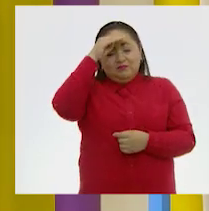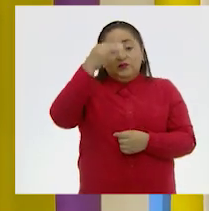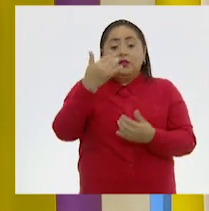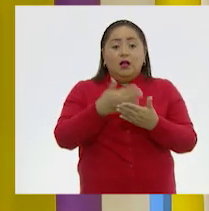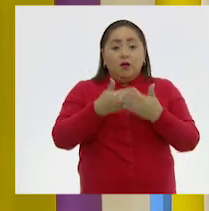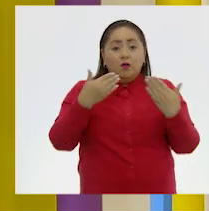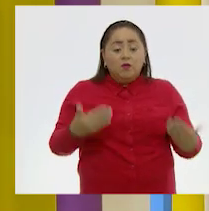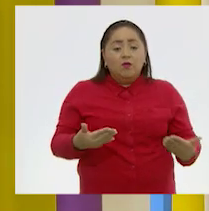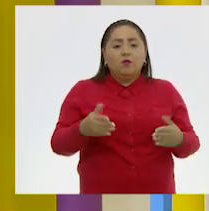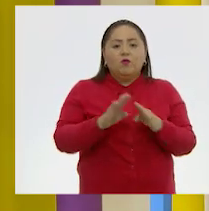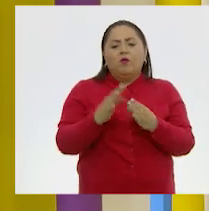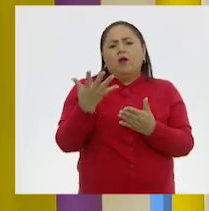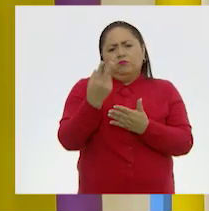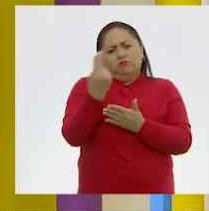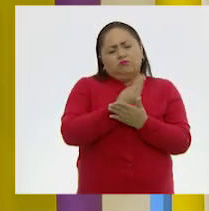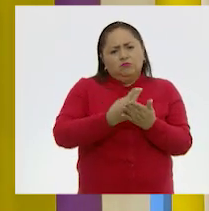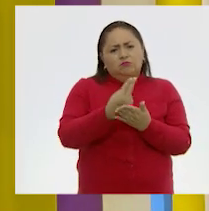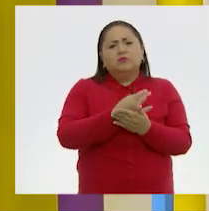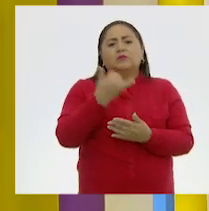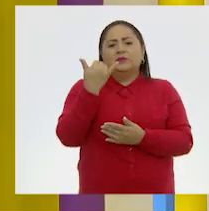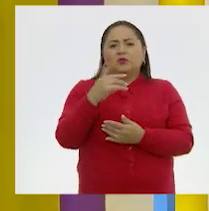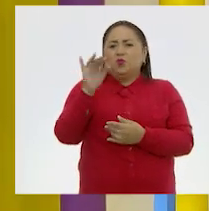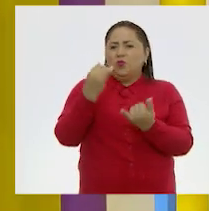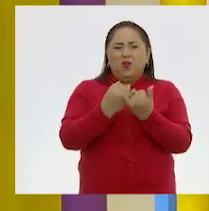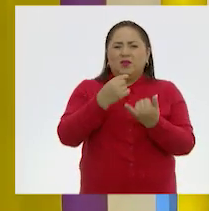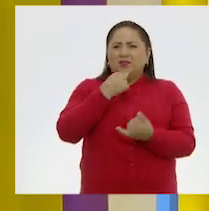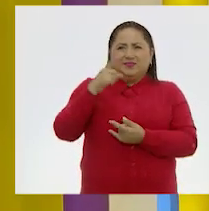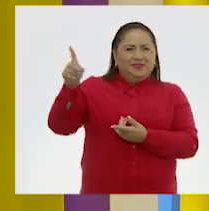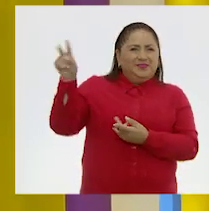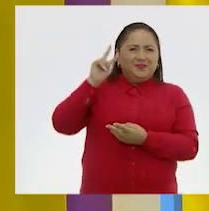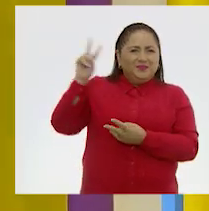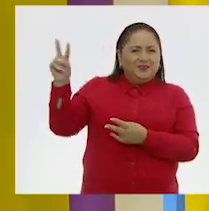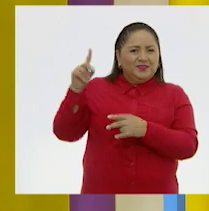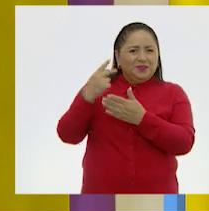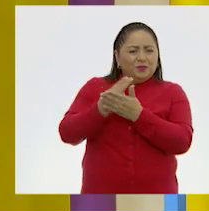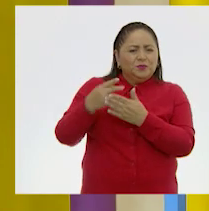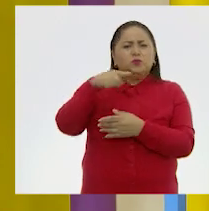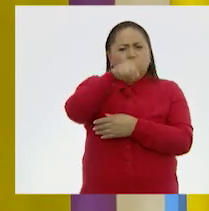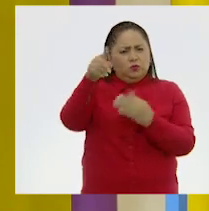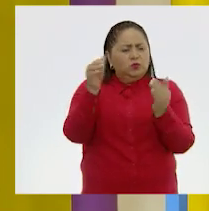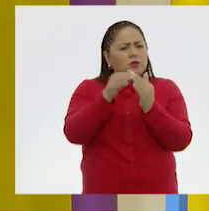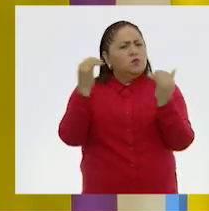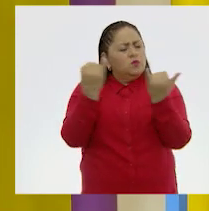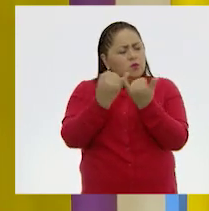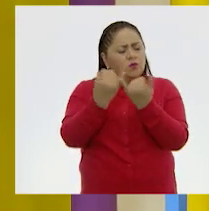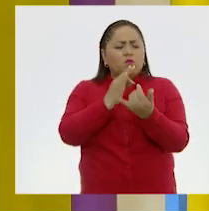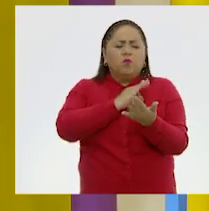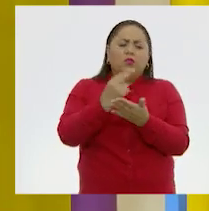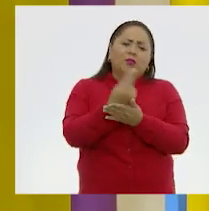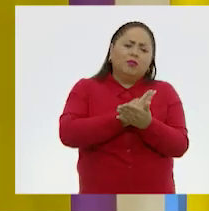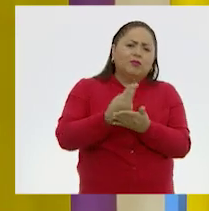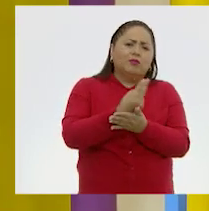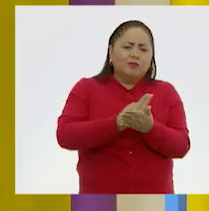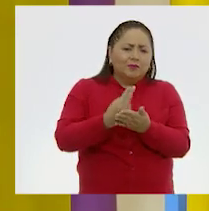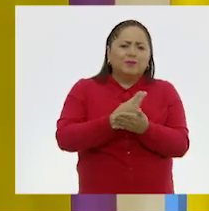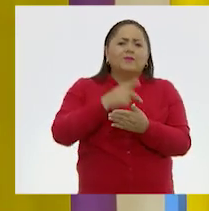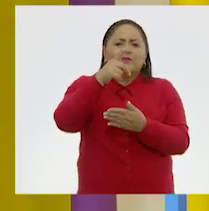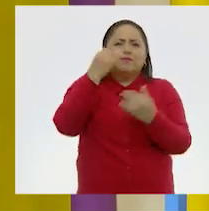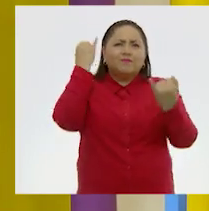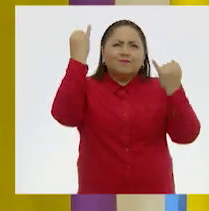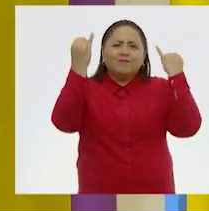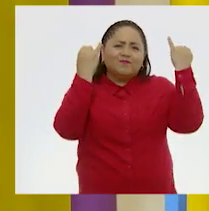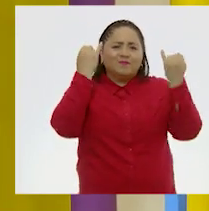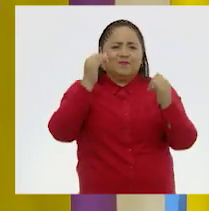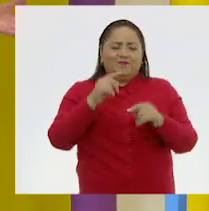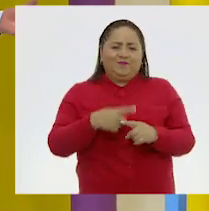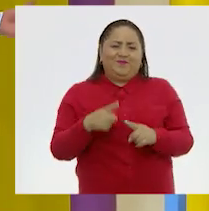nosotros hacer nuestros dibujos, y así como los niños que nos mandaron colaboraciones, ustedes también en casa pueden ponerse a dibujar y hacer creaciones